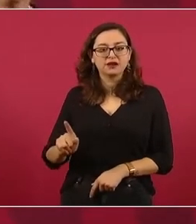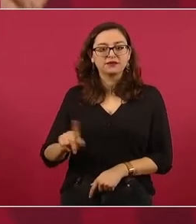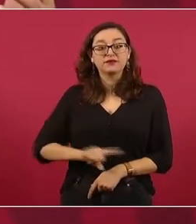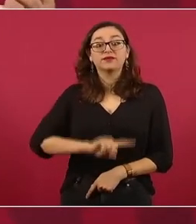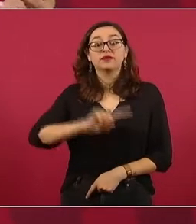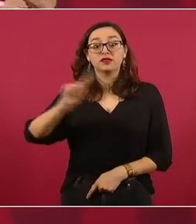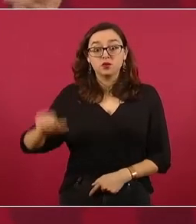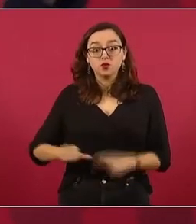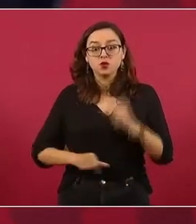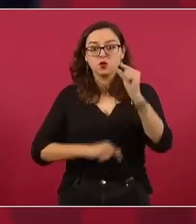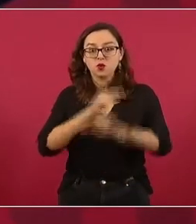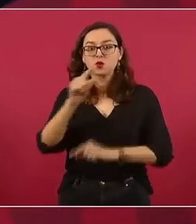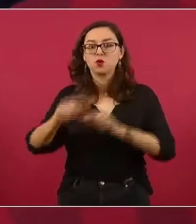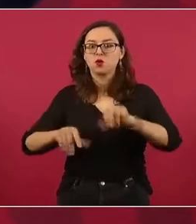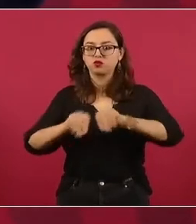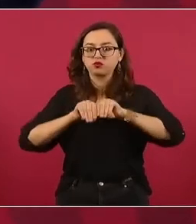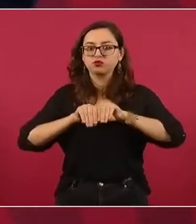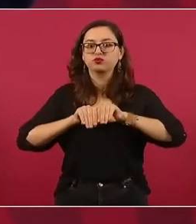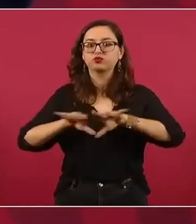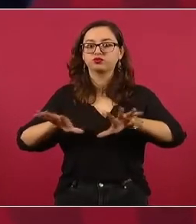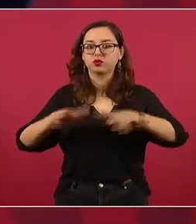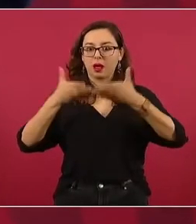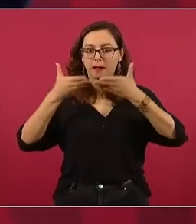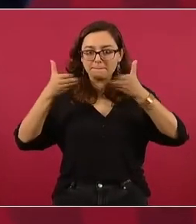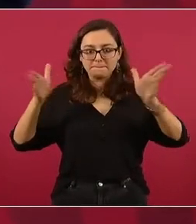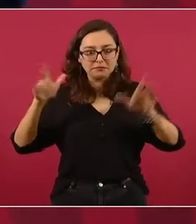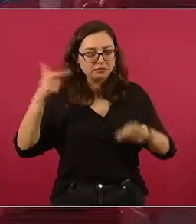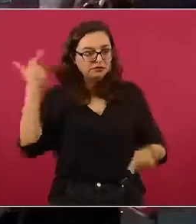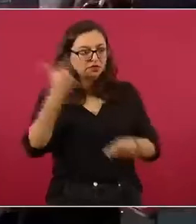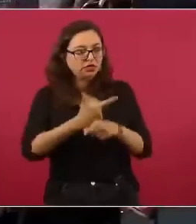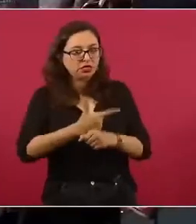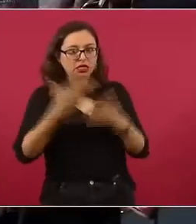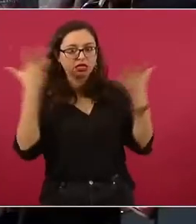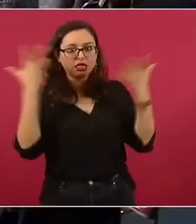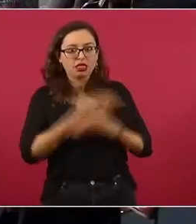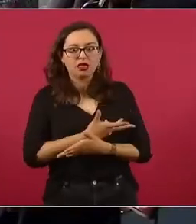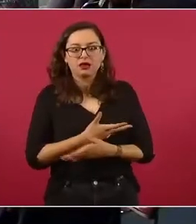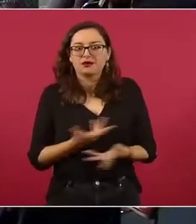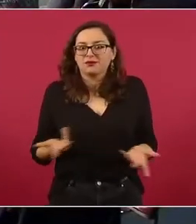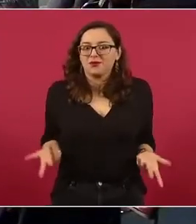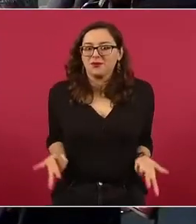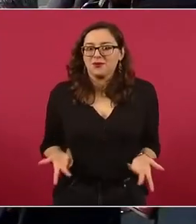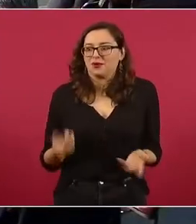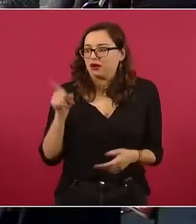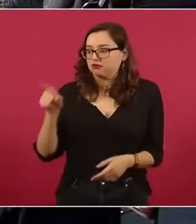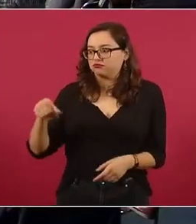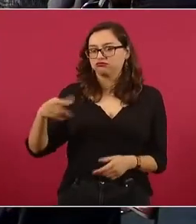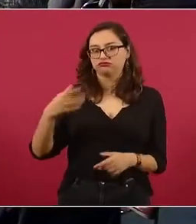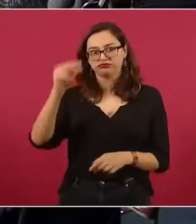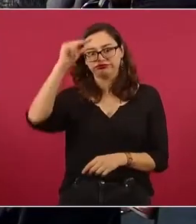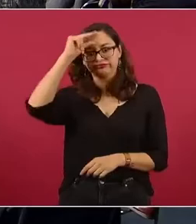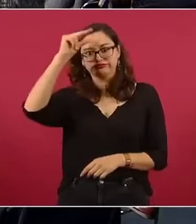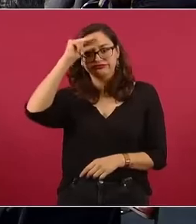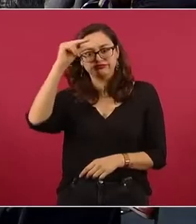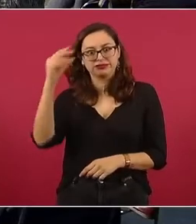empiezan a emerger. Estoy hablando de niveles académicos de primera,